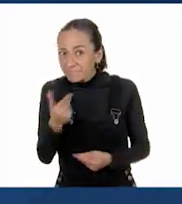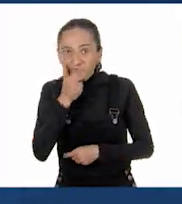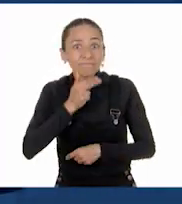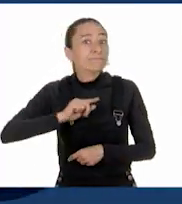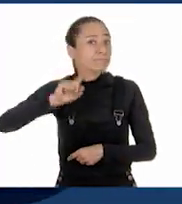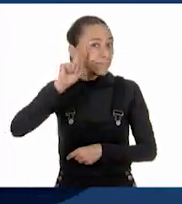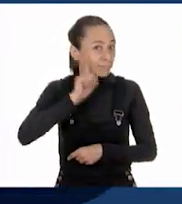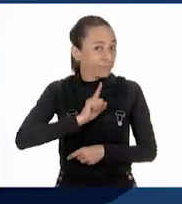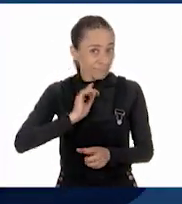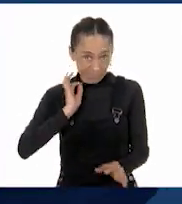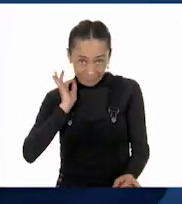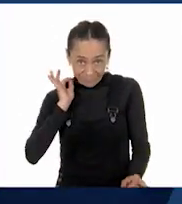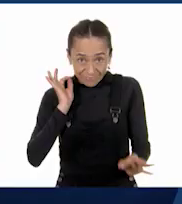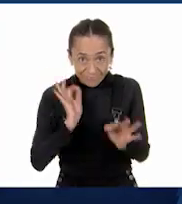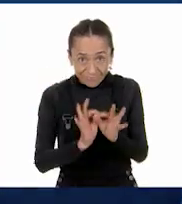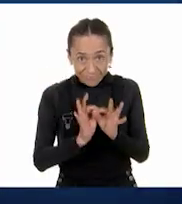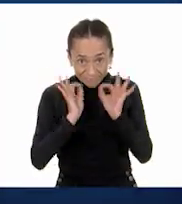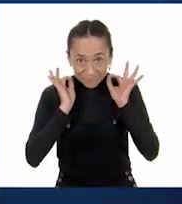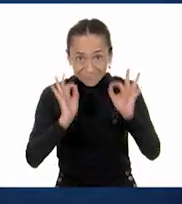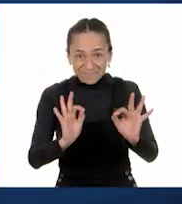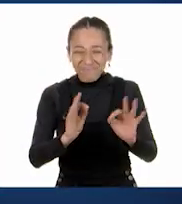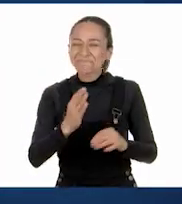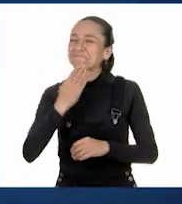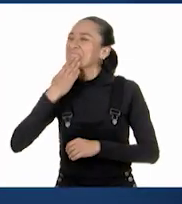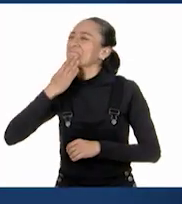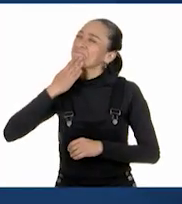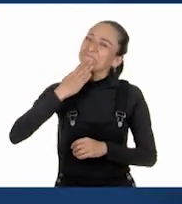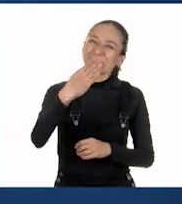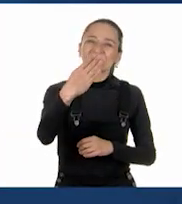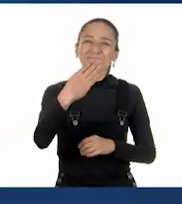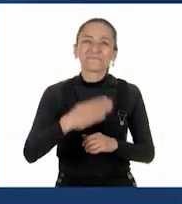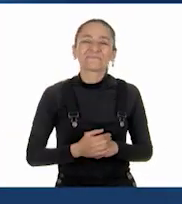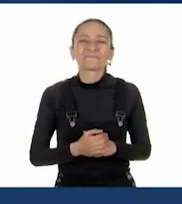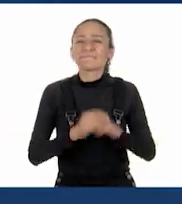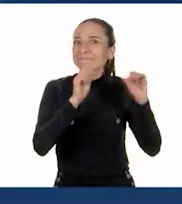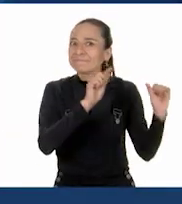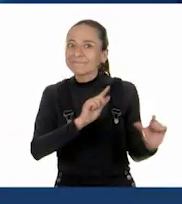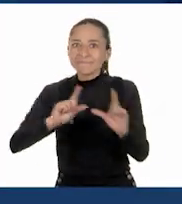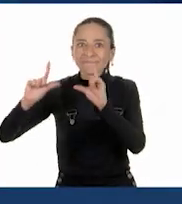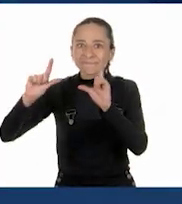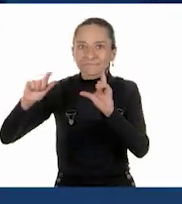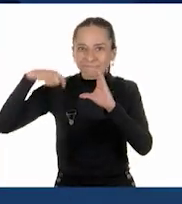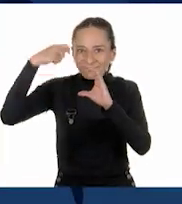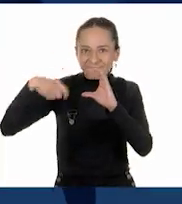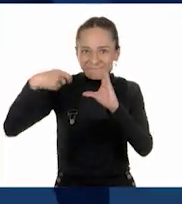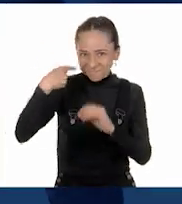¿Listos? ¡Muy bien! ¡Vamos a ver el siguiente video!